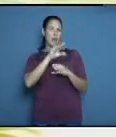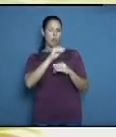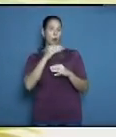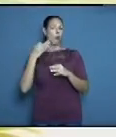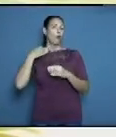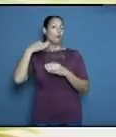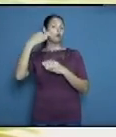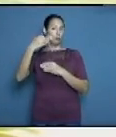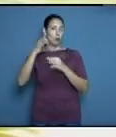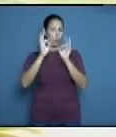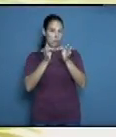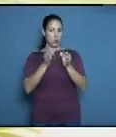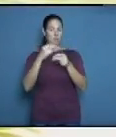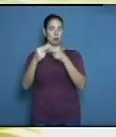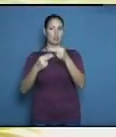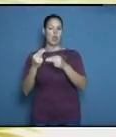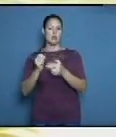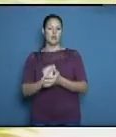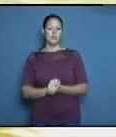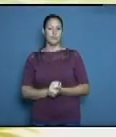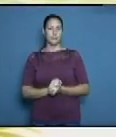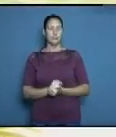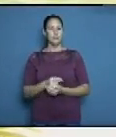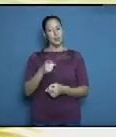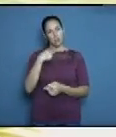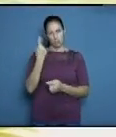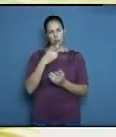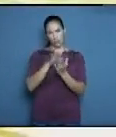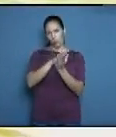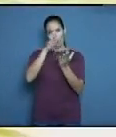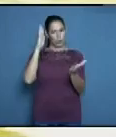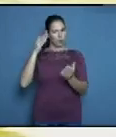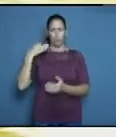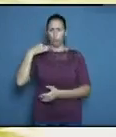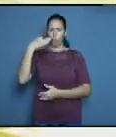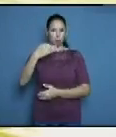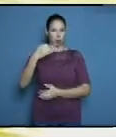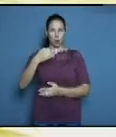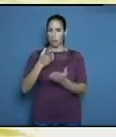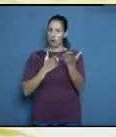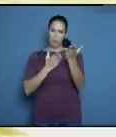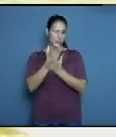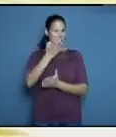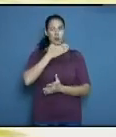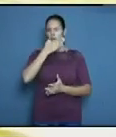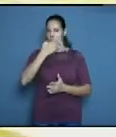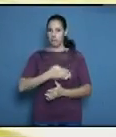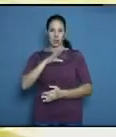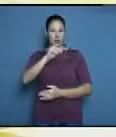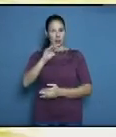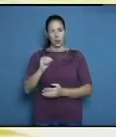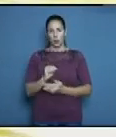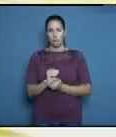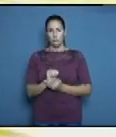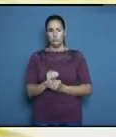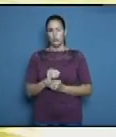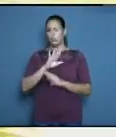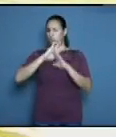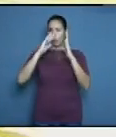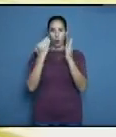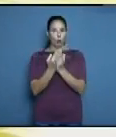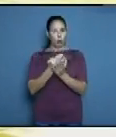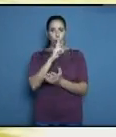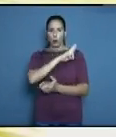comprometidos en que vamos a seguir desarrollando la obra que él soñó la obra que él echó a andar